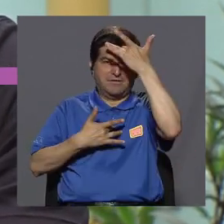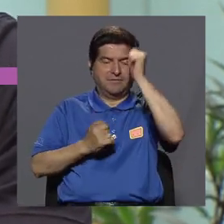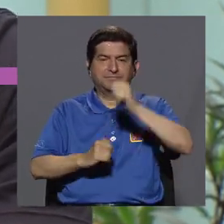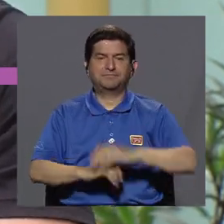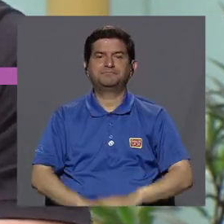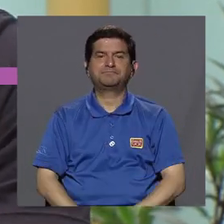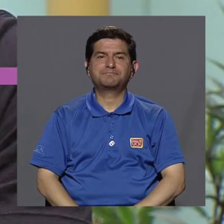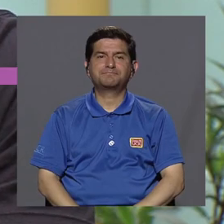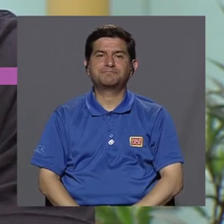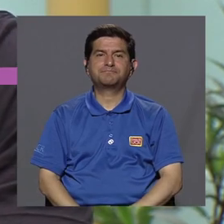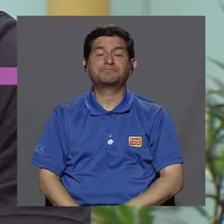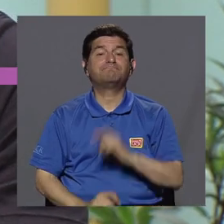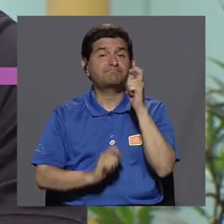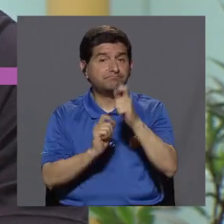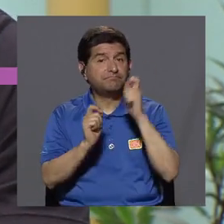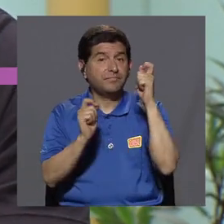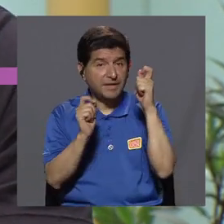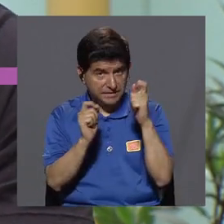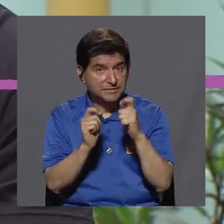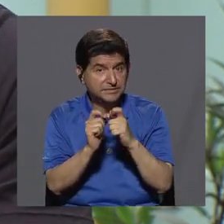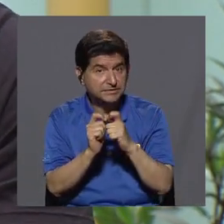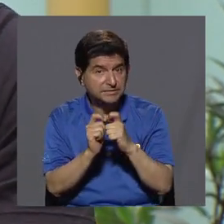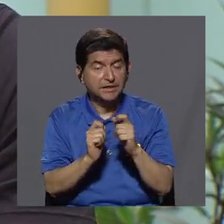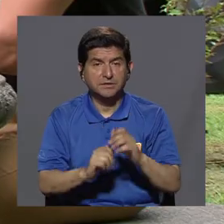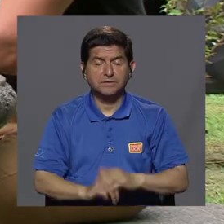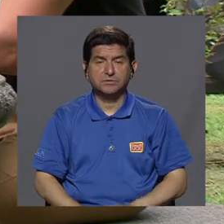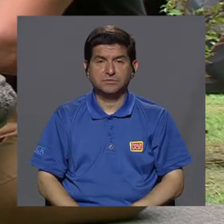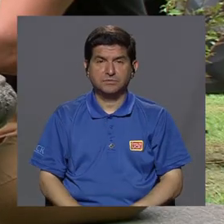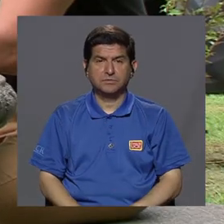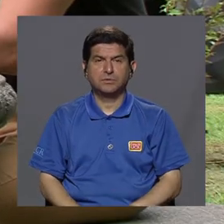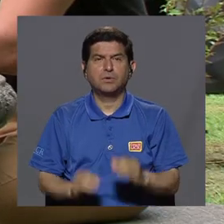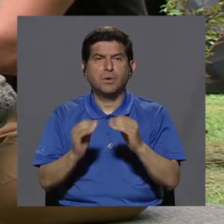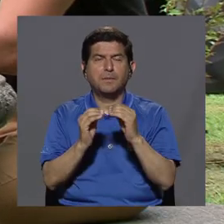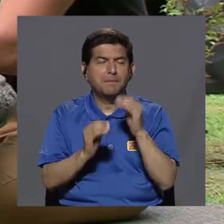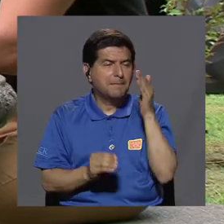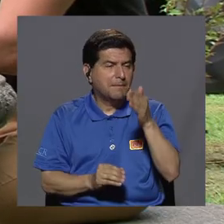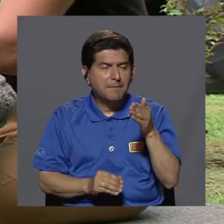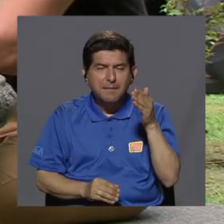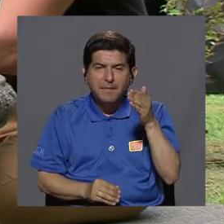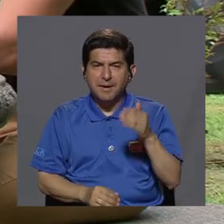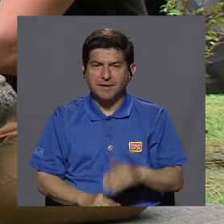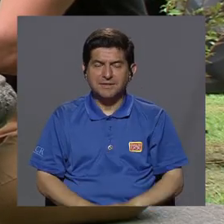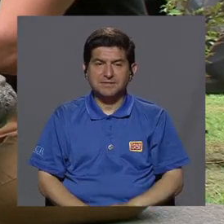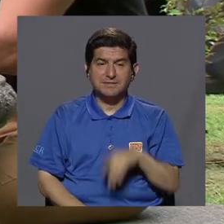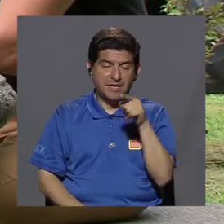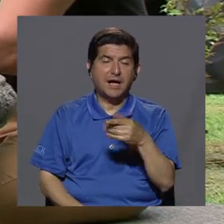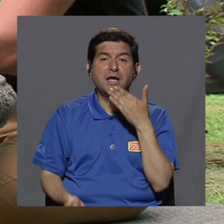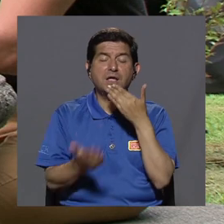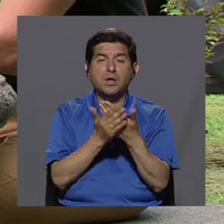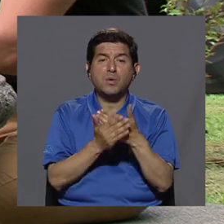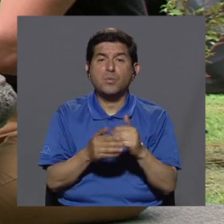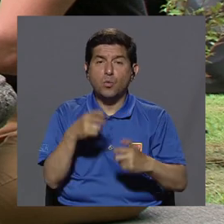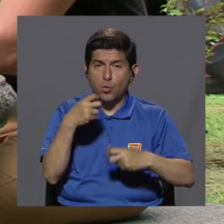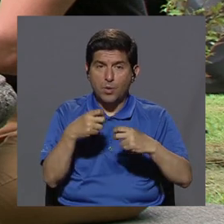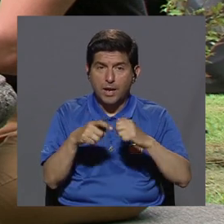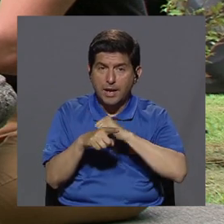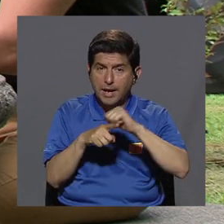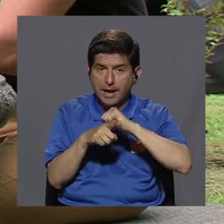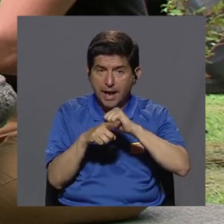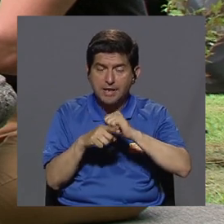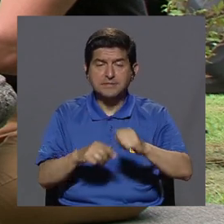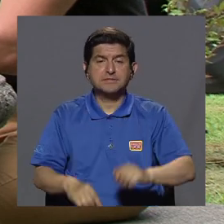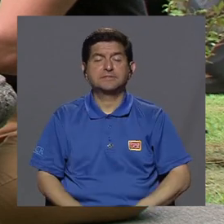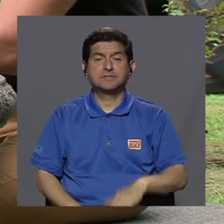de la enfermedad. De la enfermedad. Y justamente, para hacerlo más lenta es donde entran esas buenas